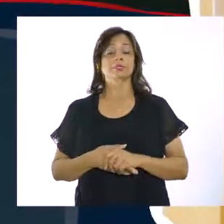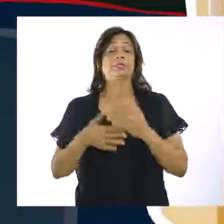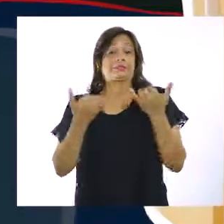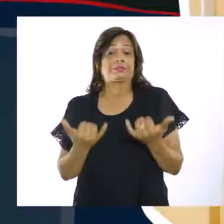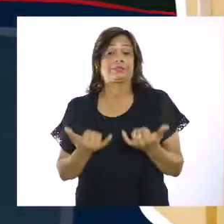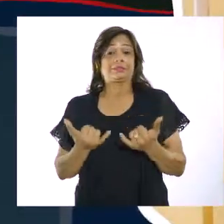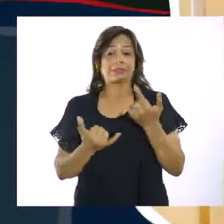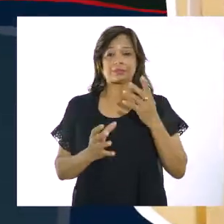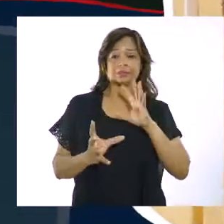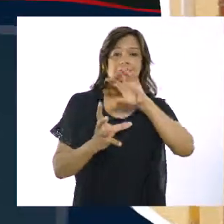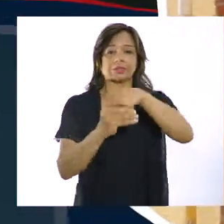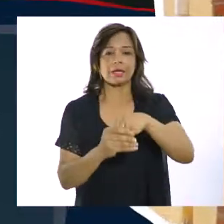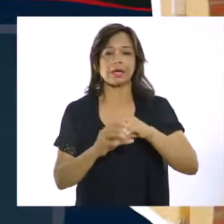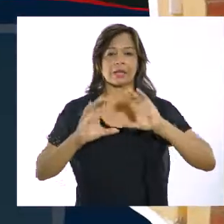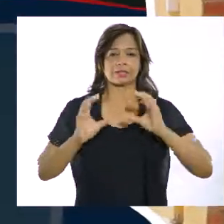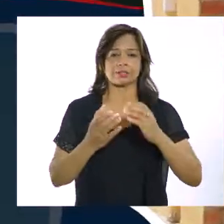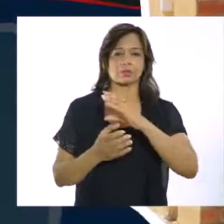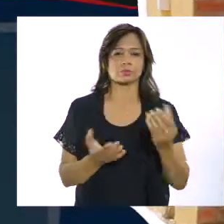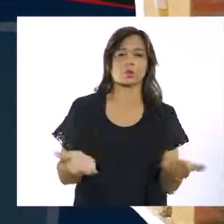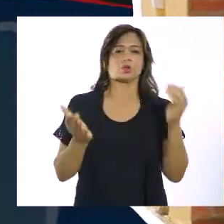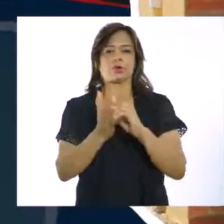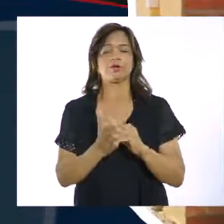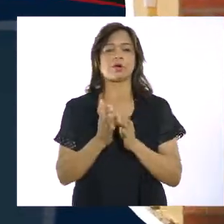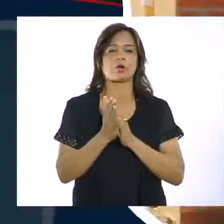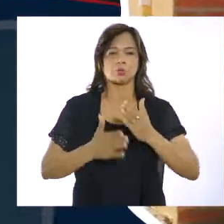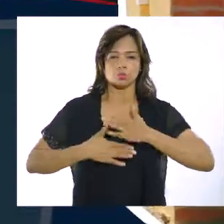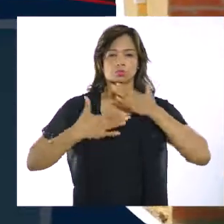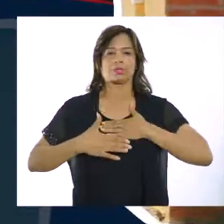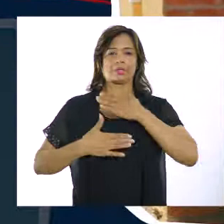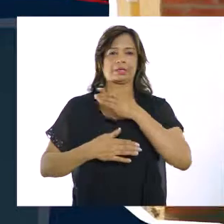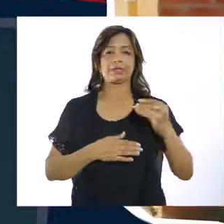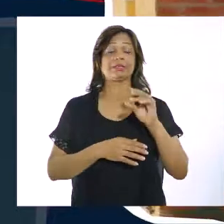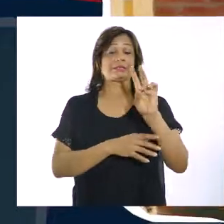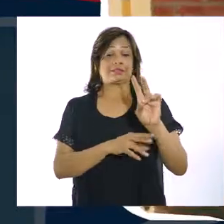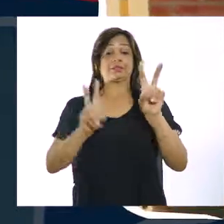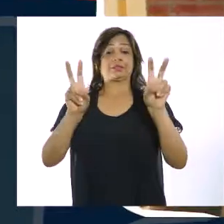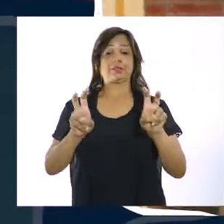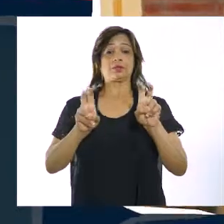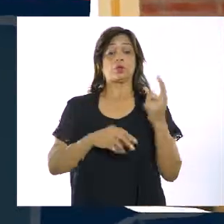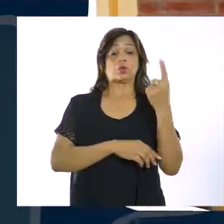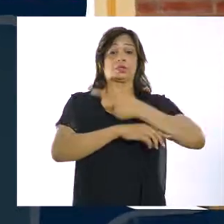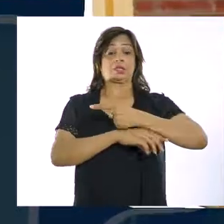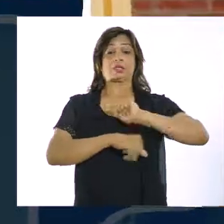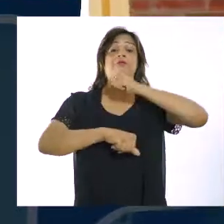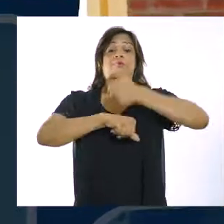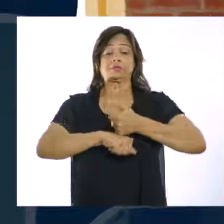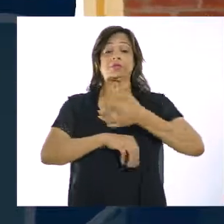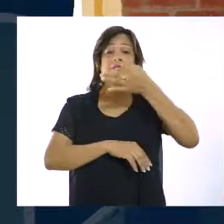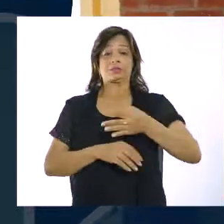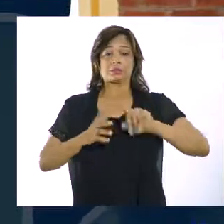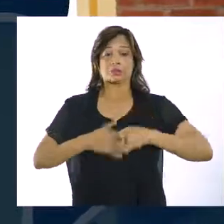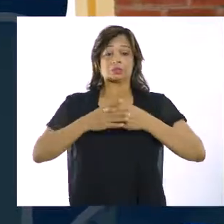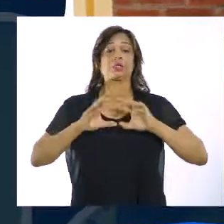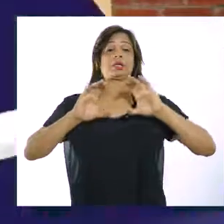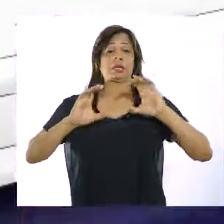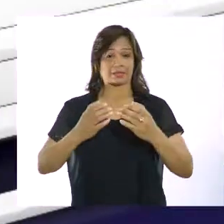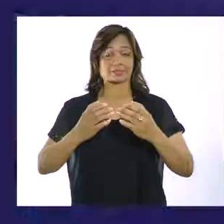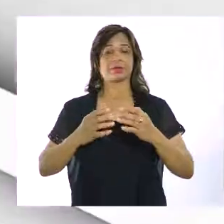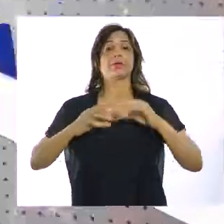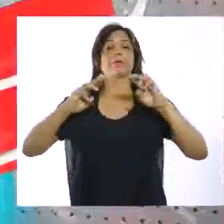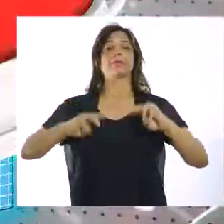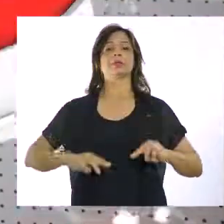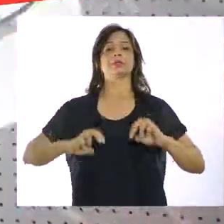Es momento de reintegrarnos a las aulas. Volvamos con mucha alegría este 7 de enero, fecha oficial de regreso a clases.